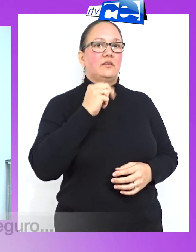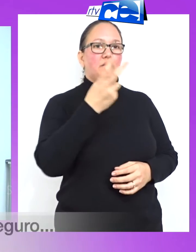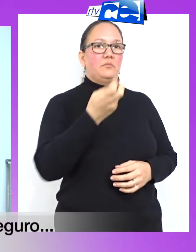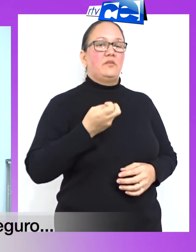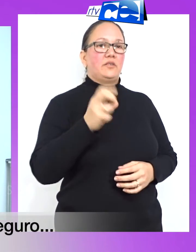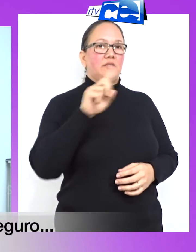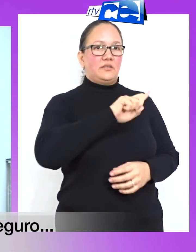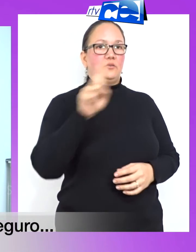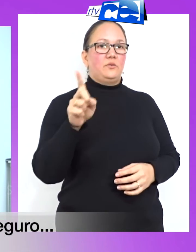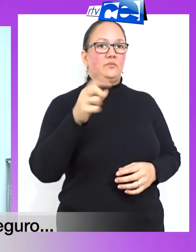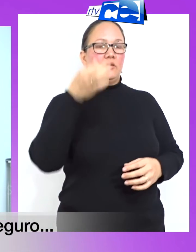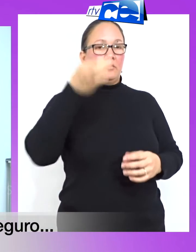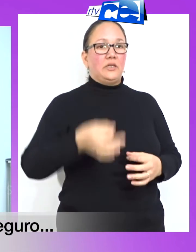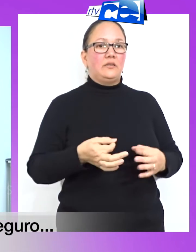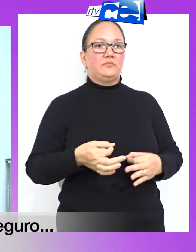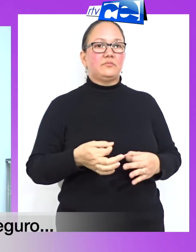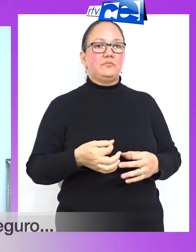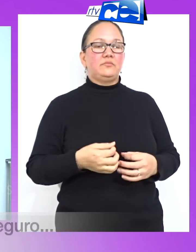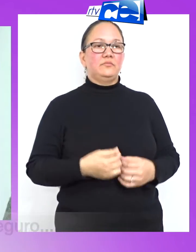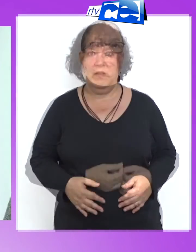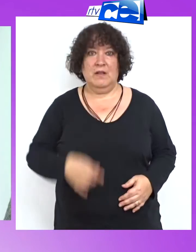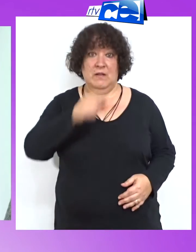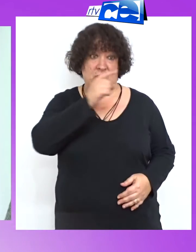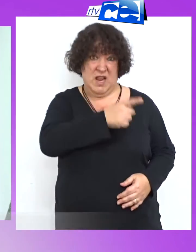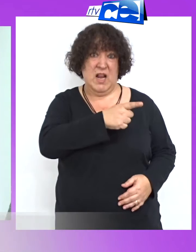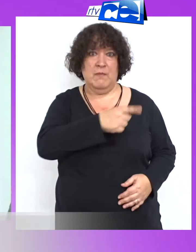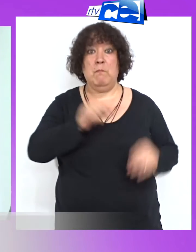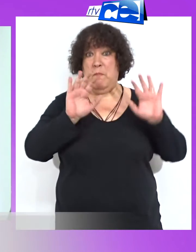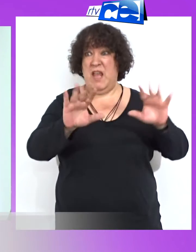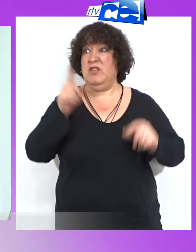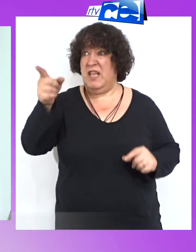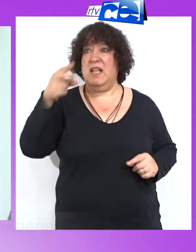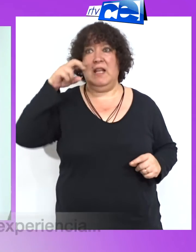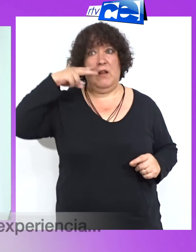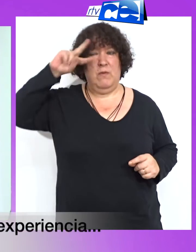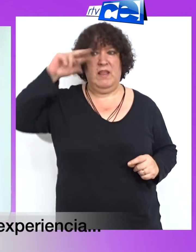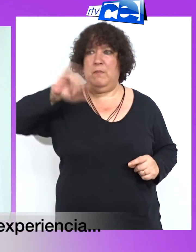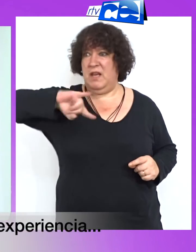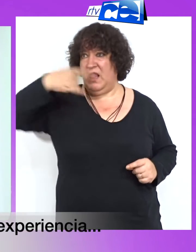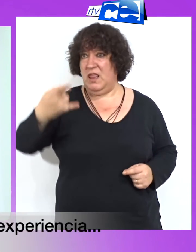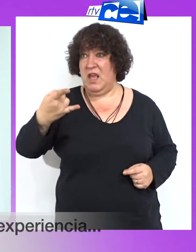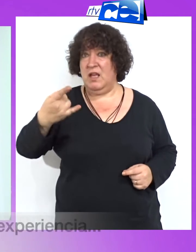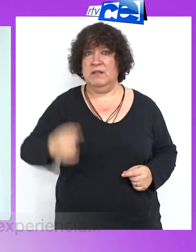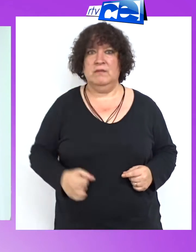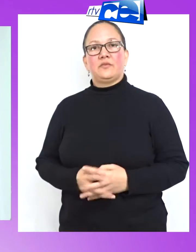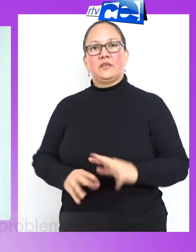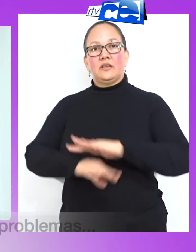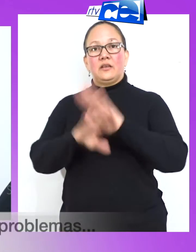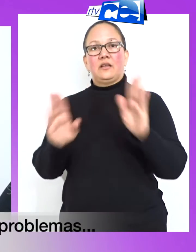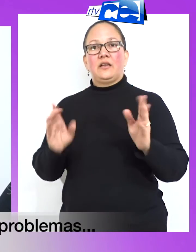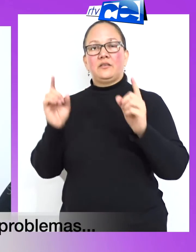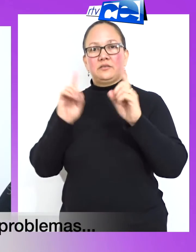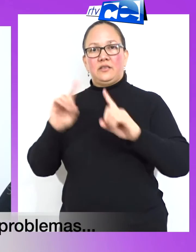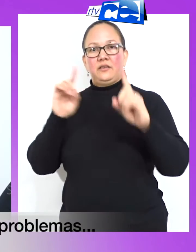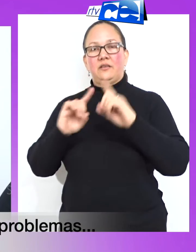Es madre. Va a faltar, seguro. ¿Con él? Pero si ella tiene el doble de experiencia. Claro,